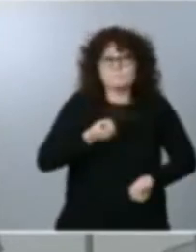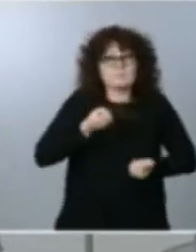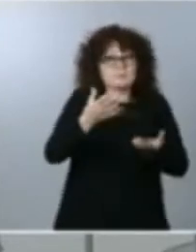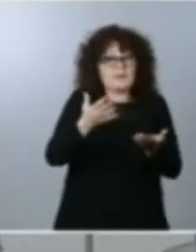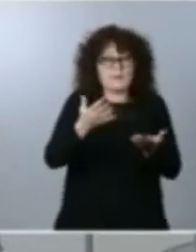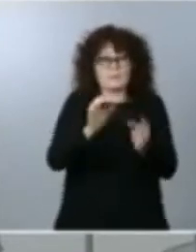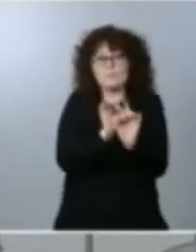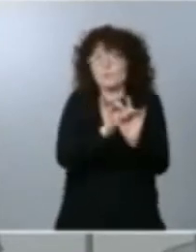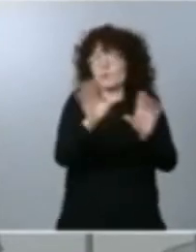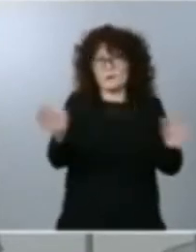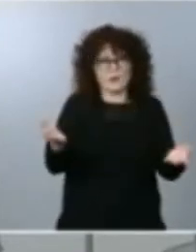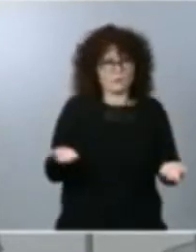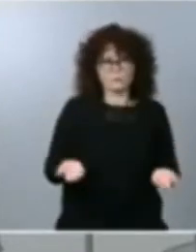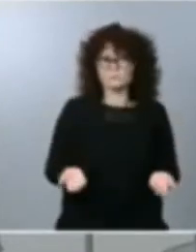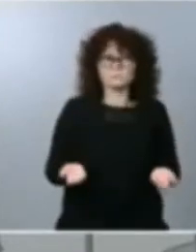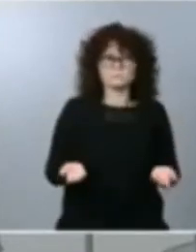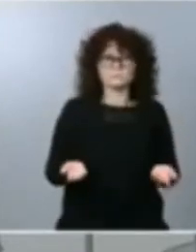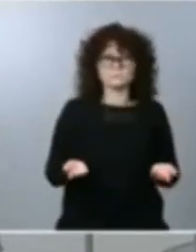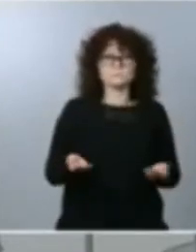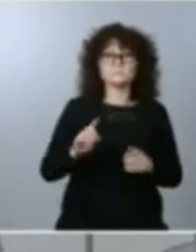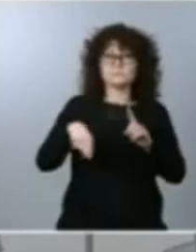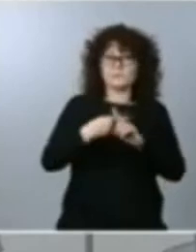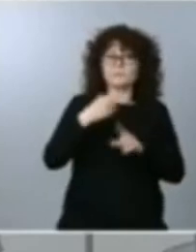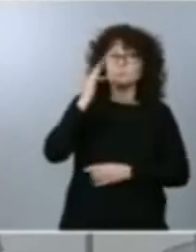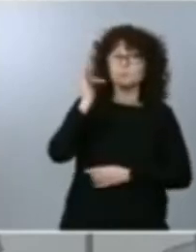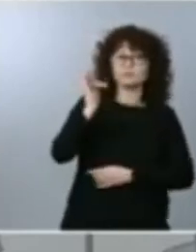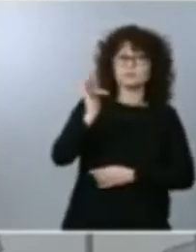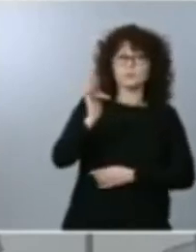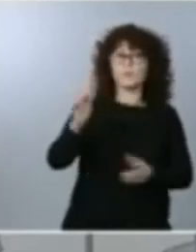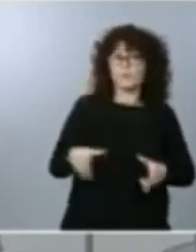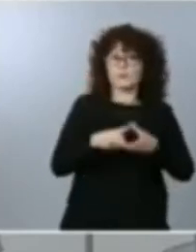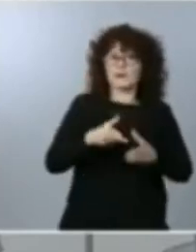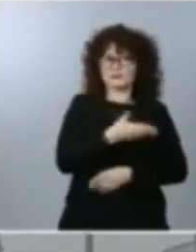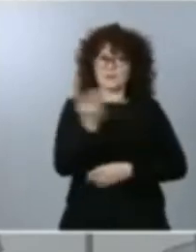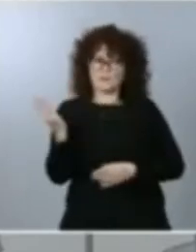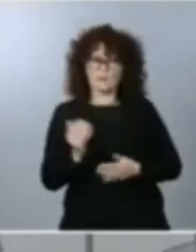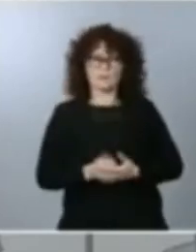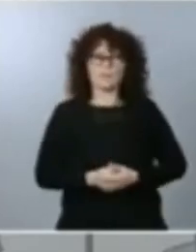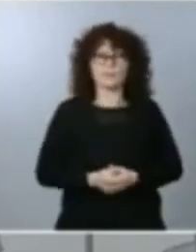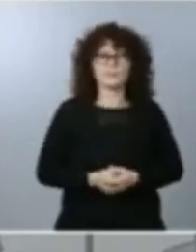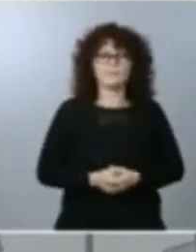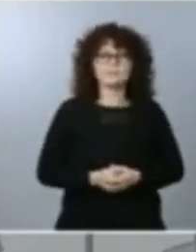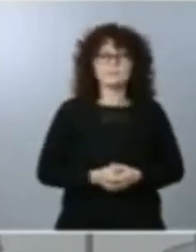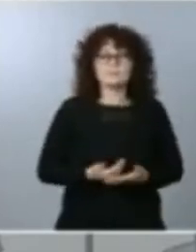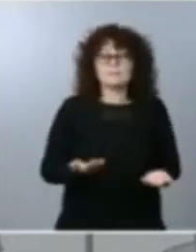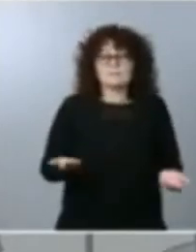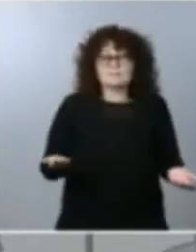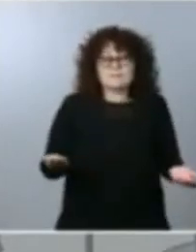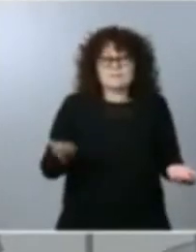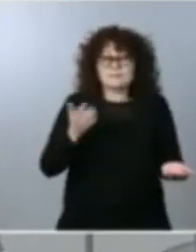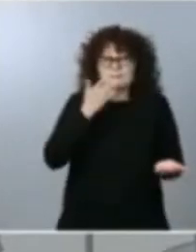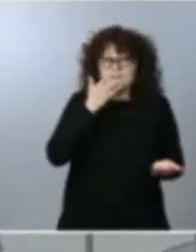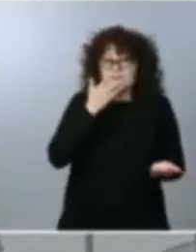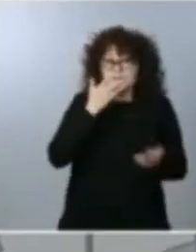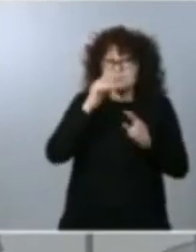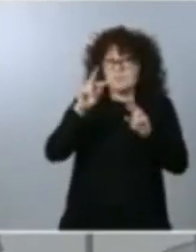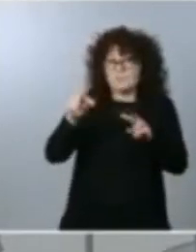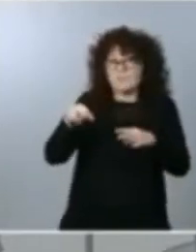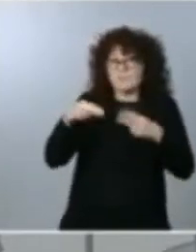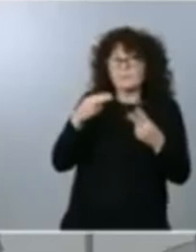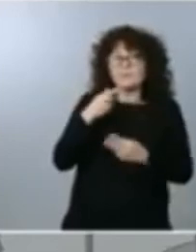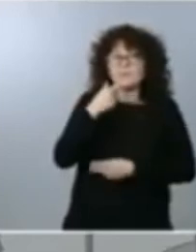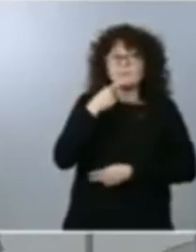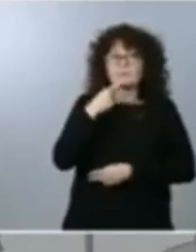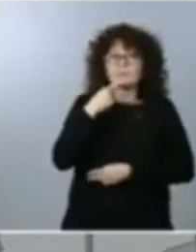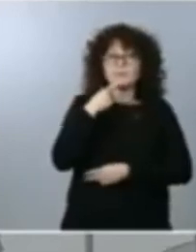es muy positivo para el conjunto de la sociedad española y por tanto si me permite pues le diré que las siglas que le importan